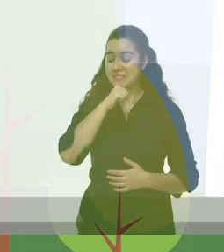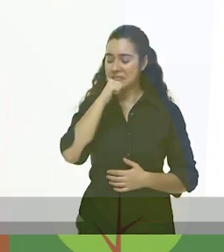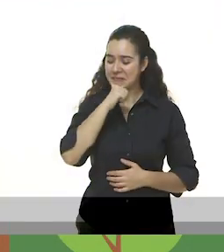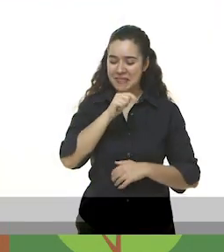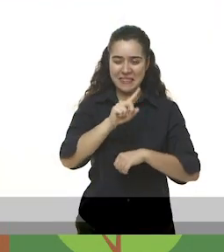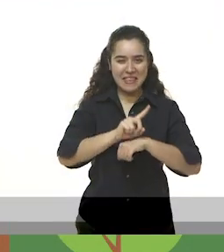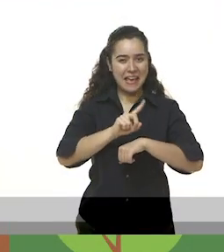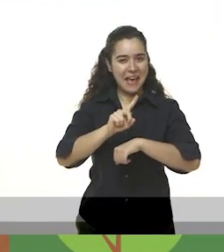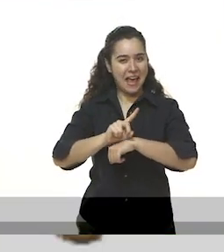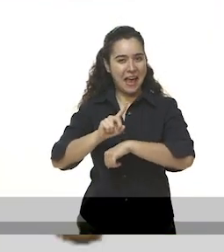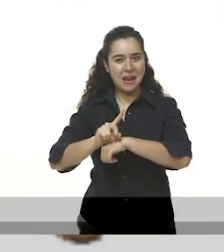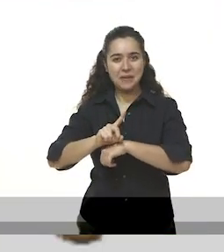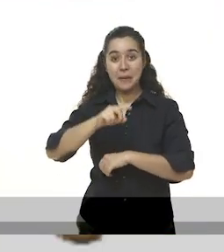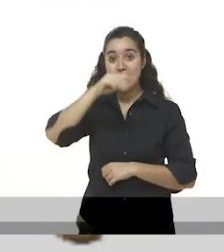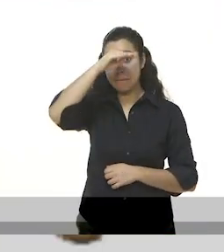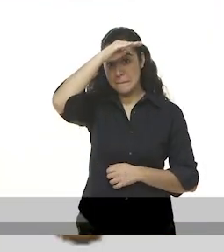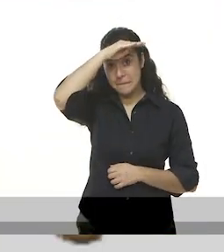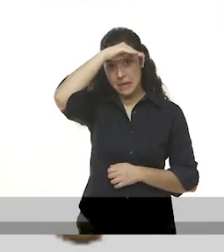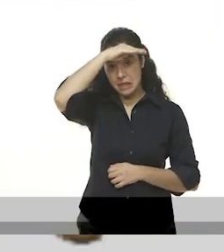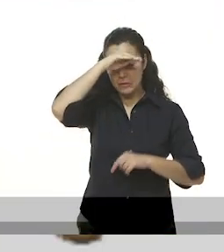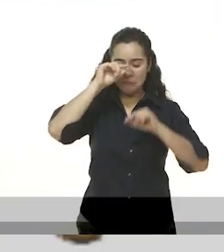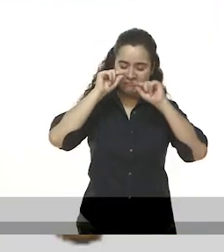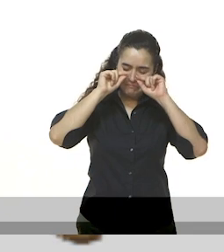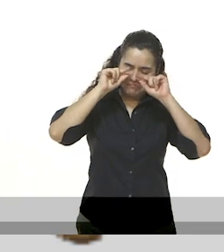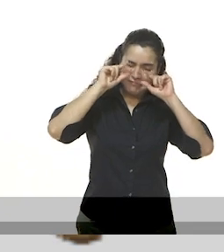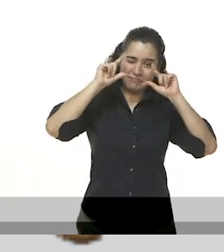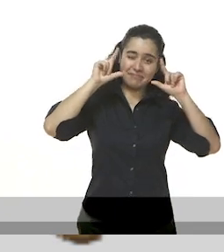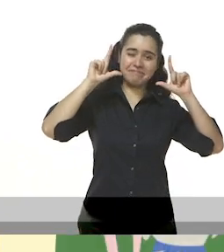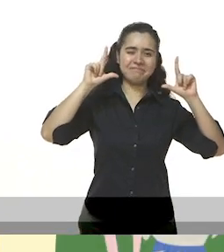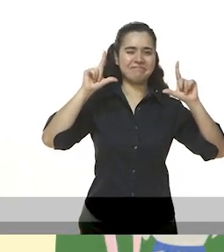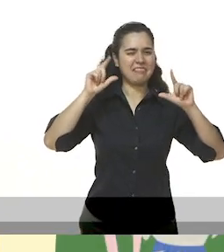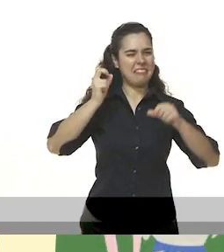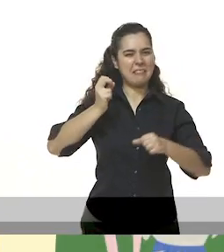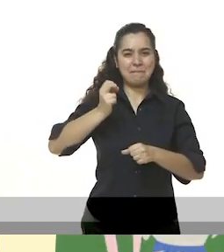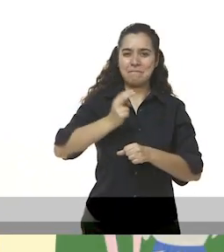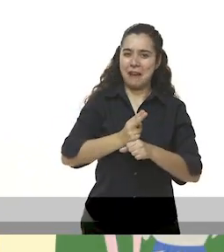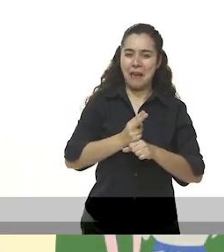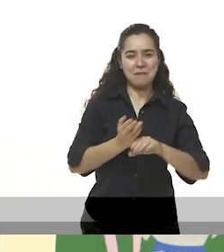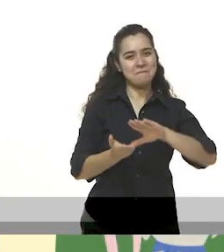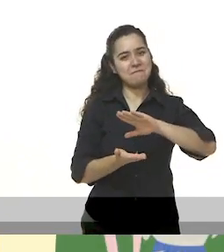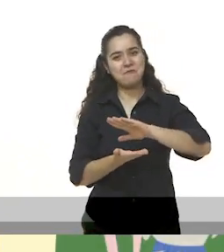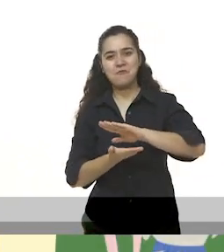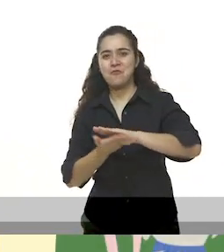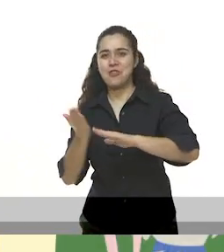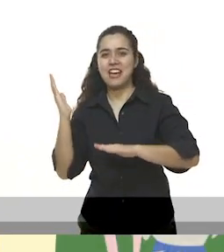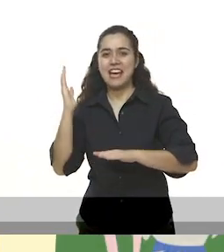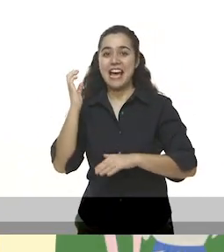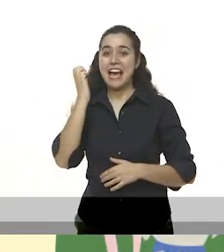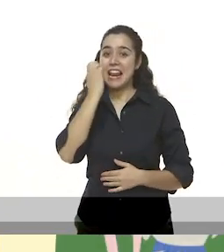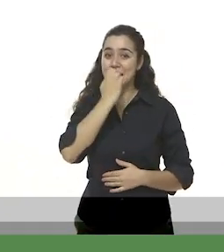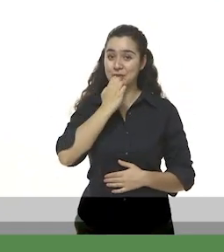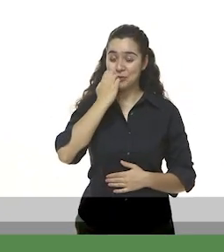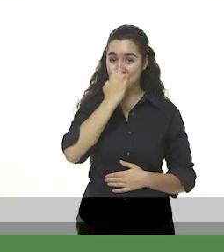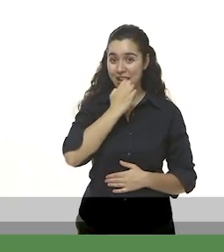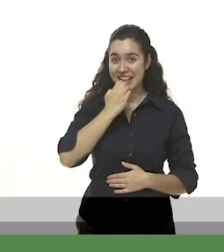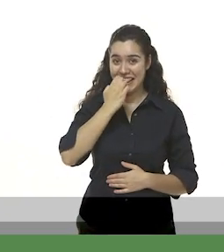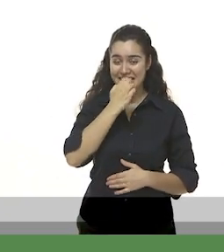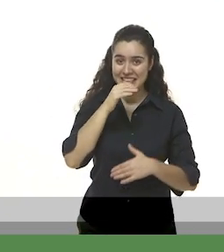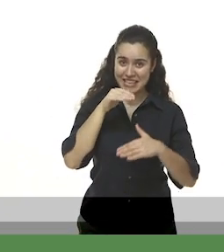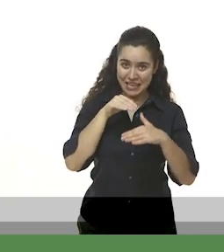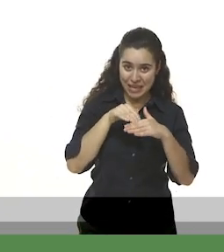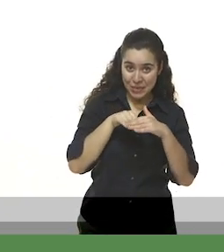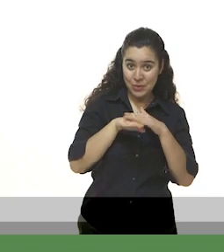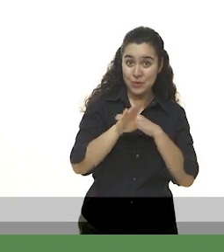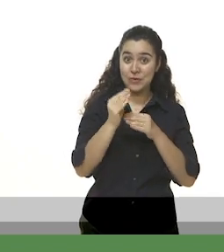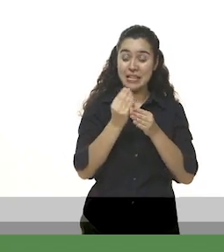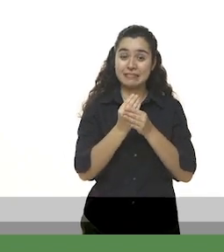Como todas las mañanas, Beto se despertó muy temprano para ir a la escuela. Después de saludar a sus amigos, entró a su salón de clases. Atrás de él